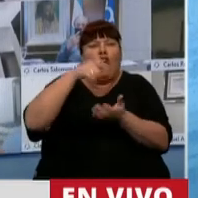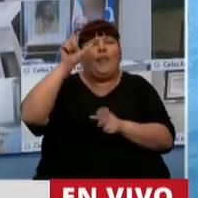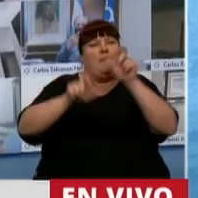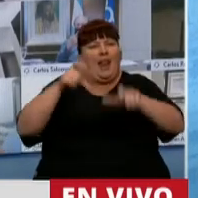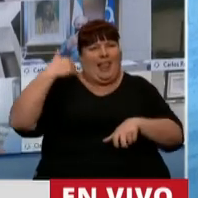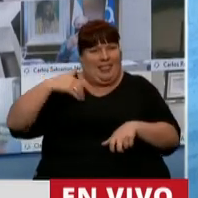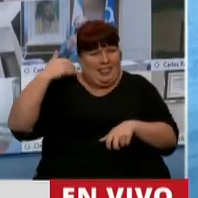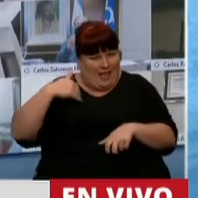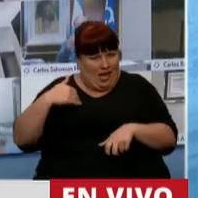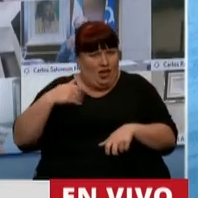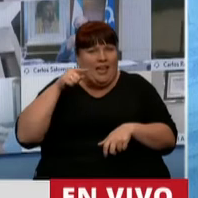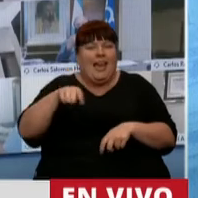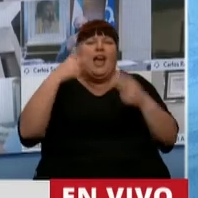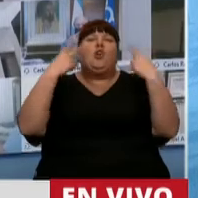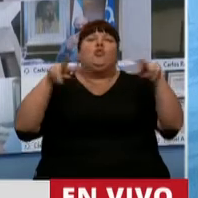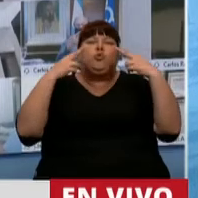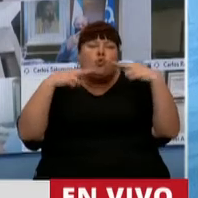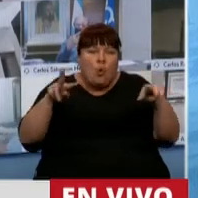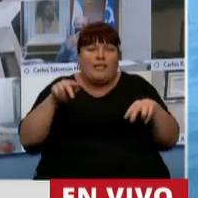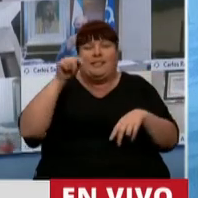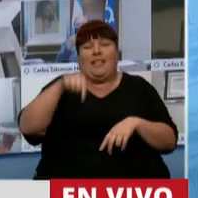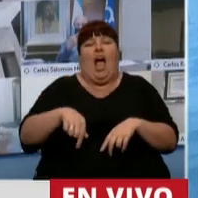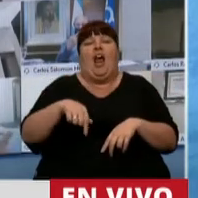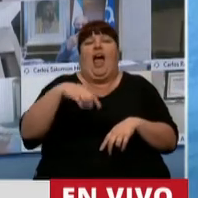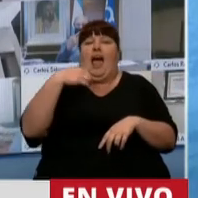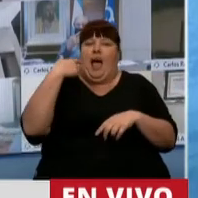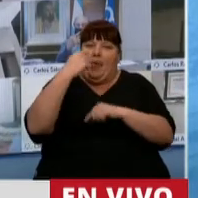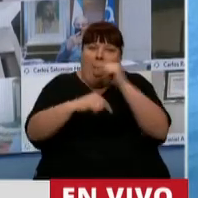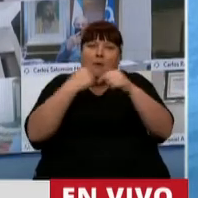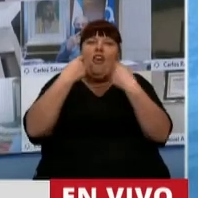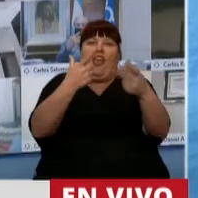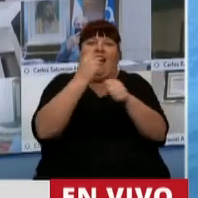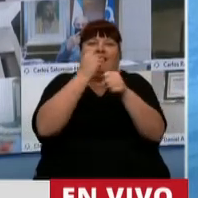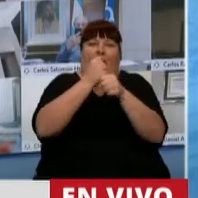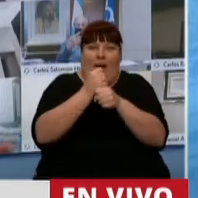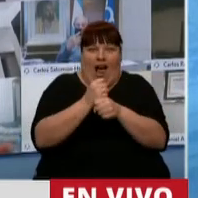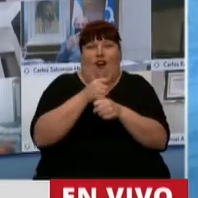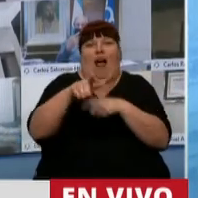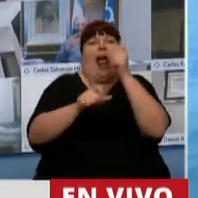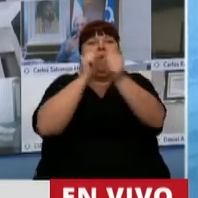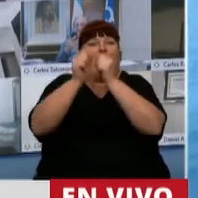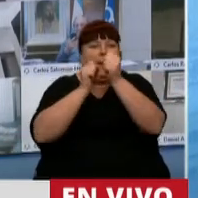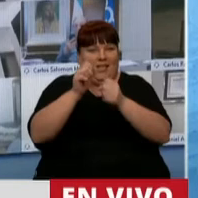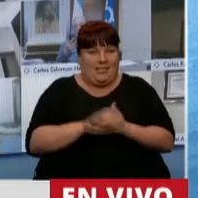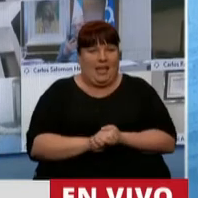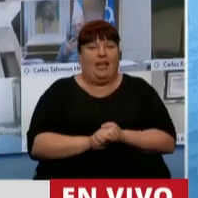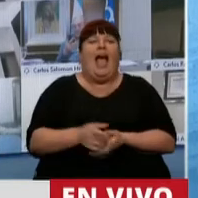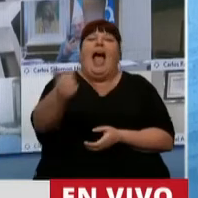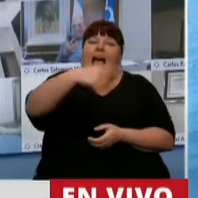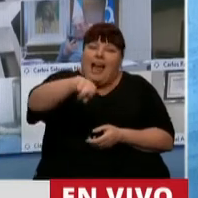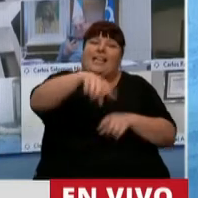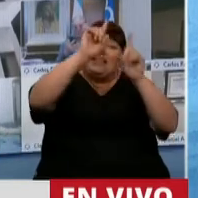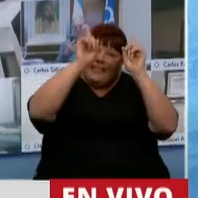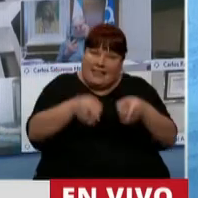argentinos, que son esos turistas que hoy le van a empezar a dar trabajo a estas empresas. A ellos